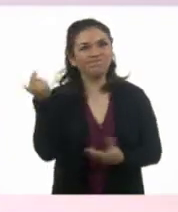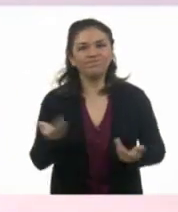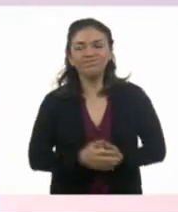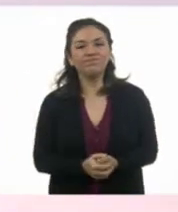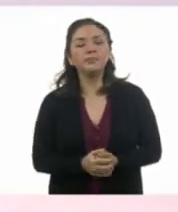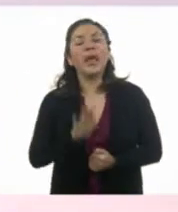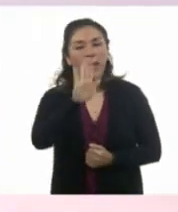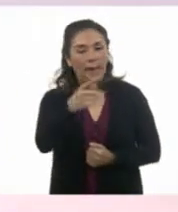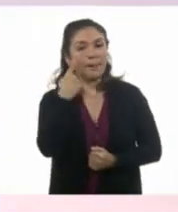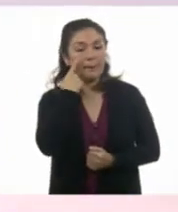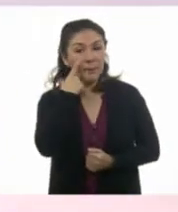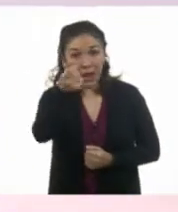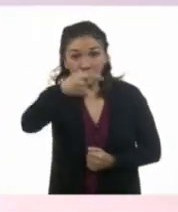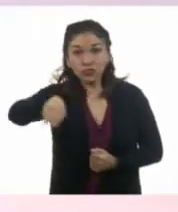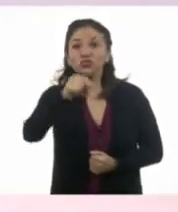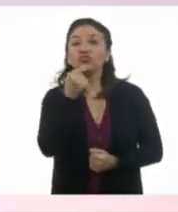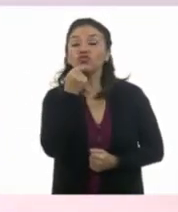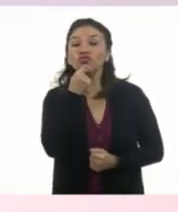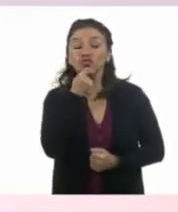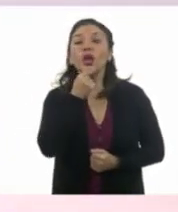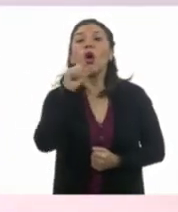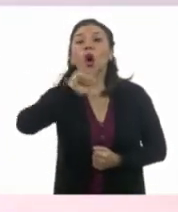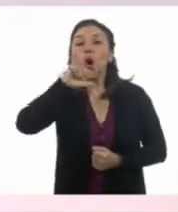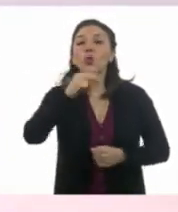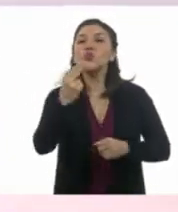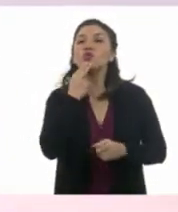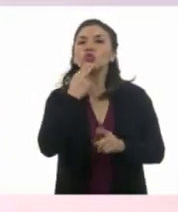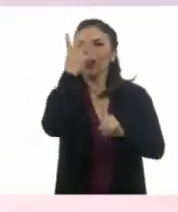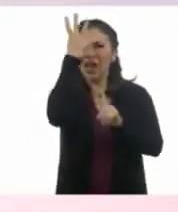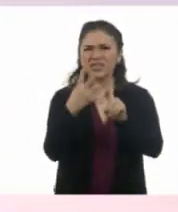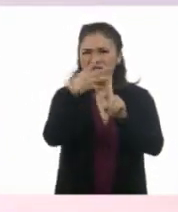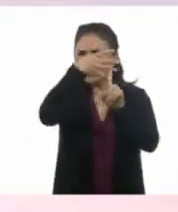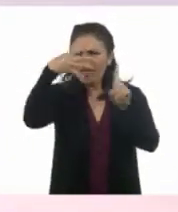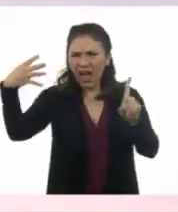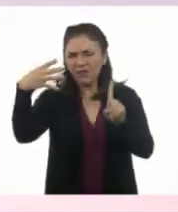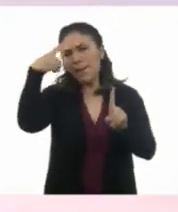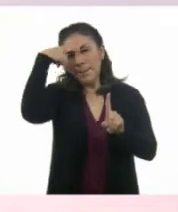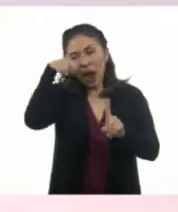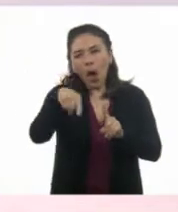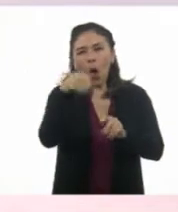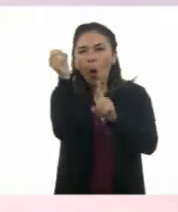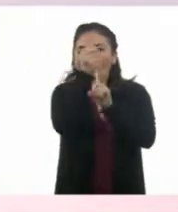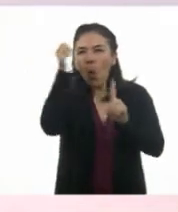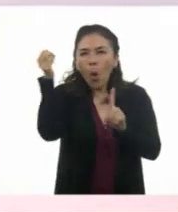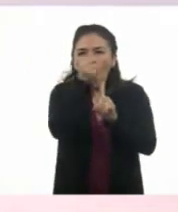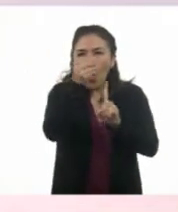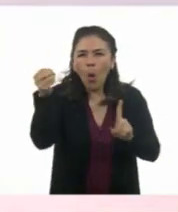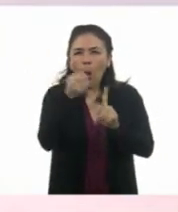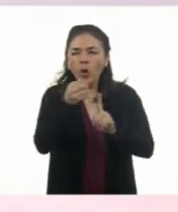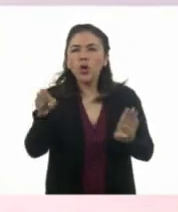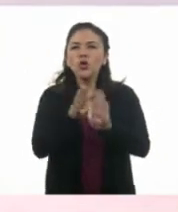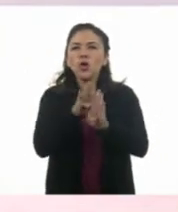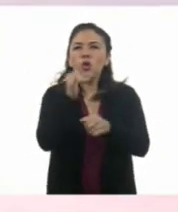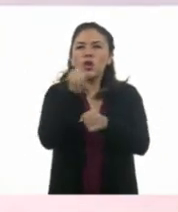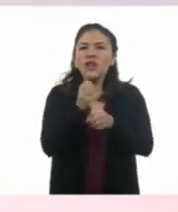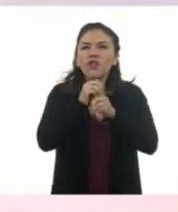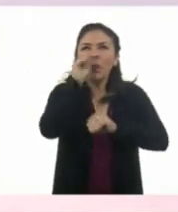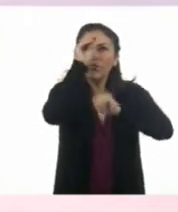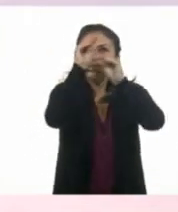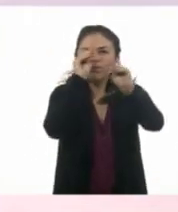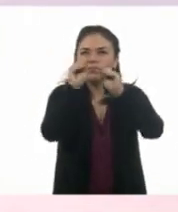mira, las niñas y los niños van a utilizar tablas para organizar y comunicar datos